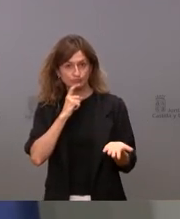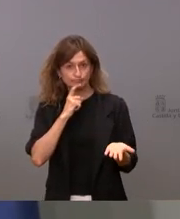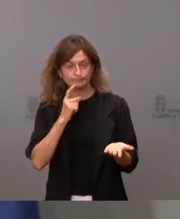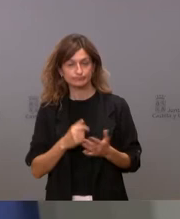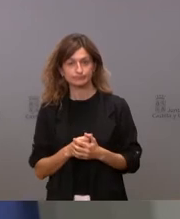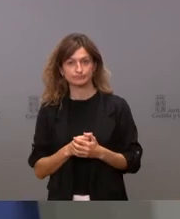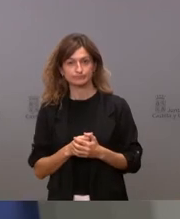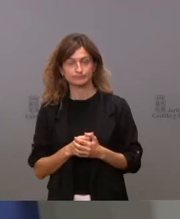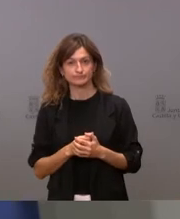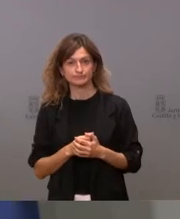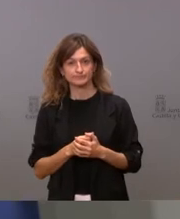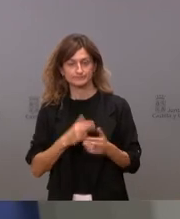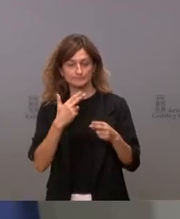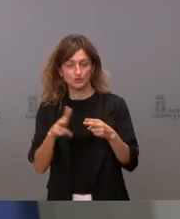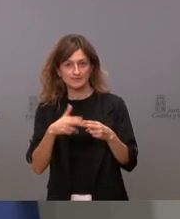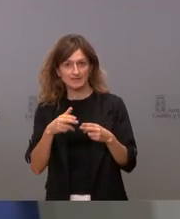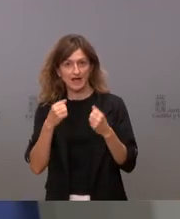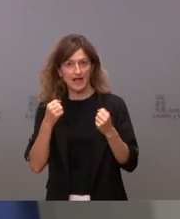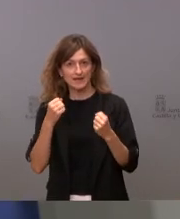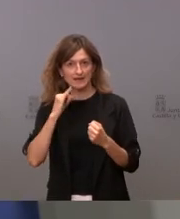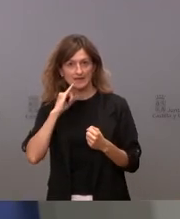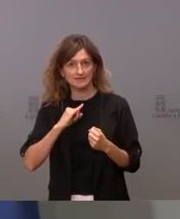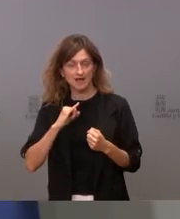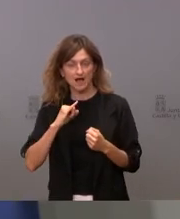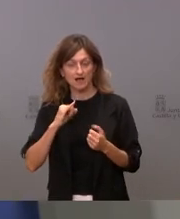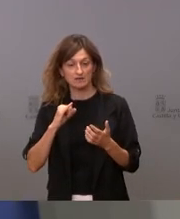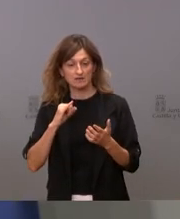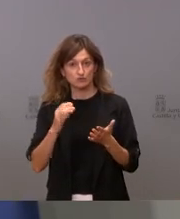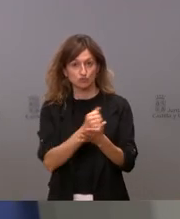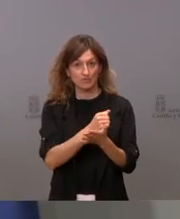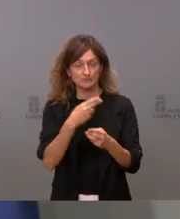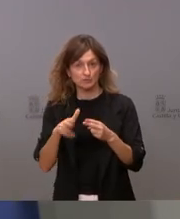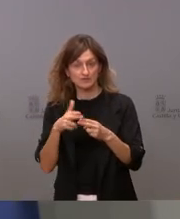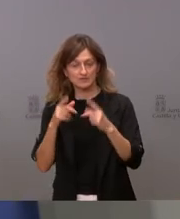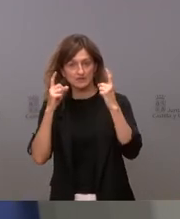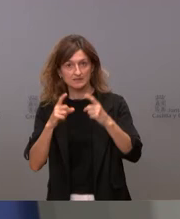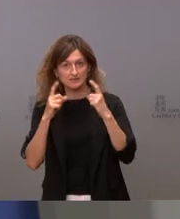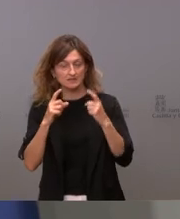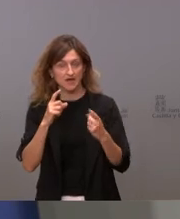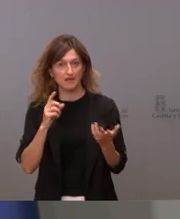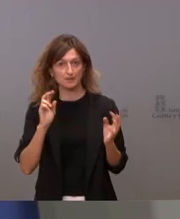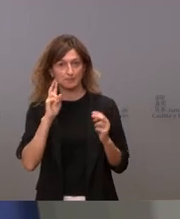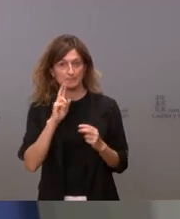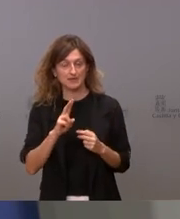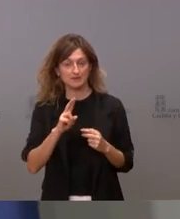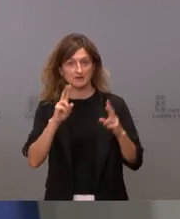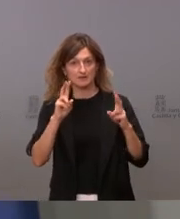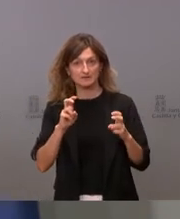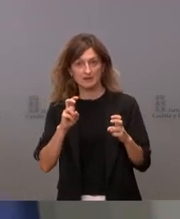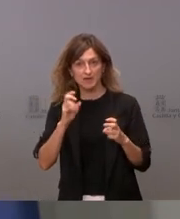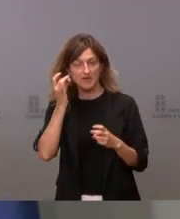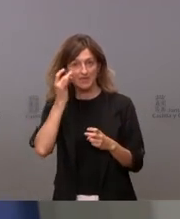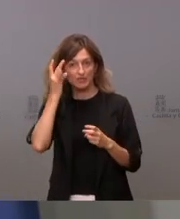la política energética como todas las políticas debería de intentar huir del seguidismo